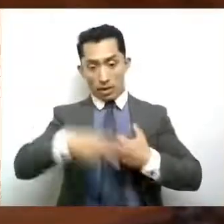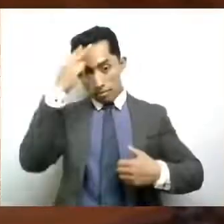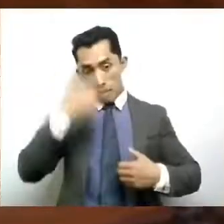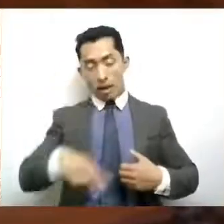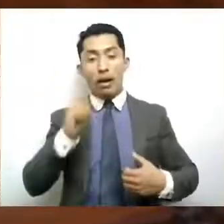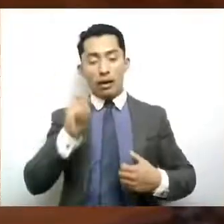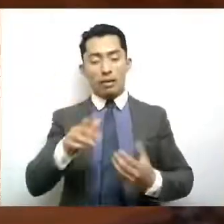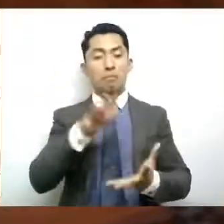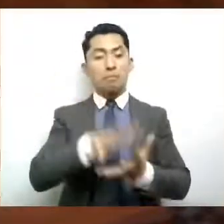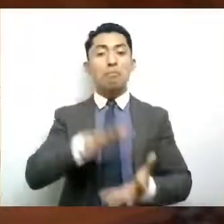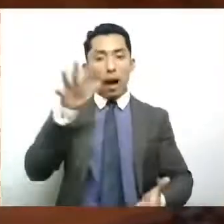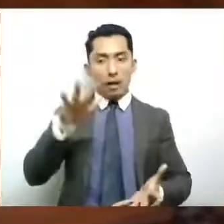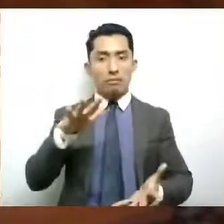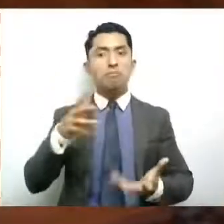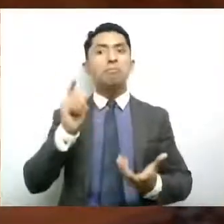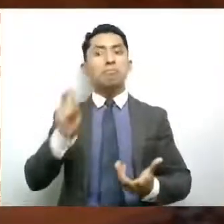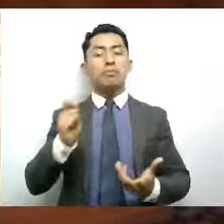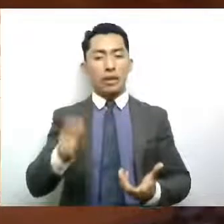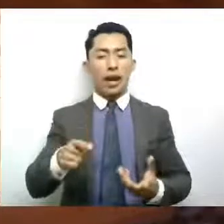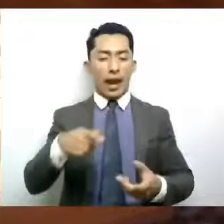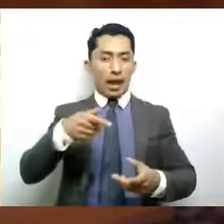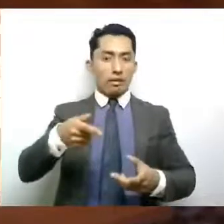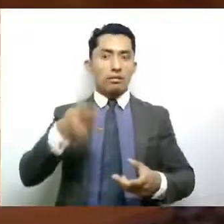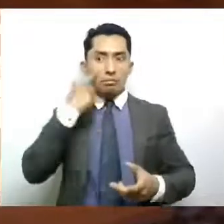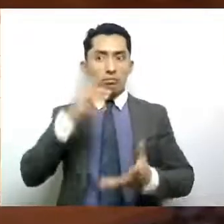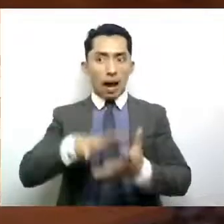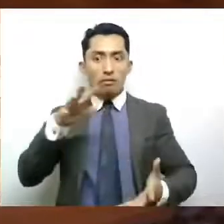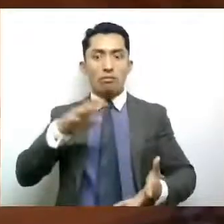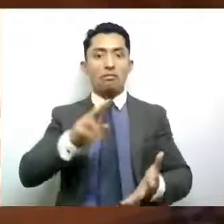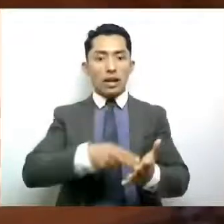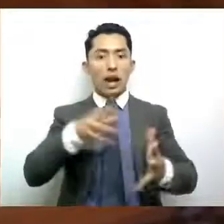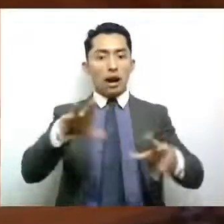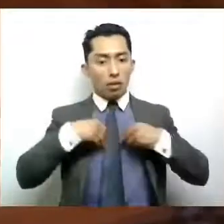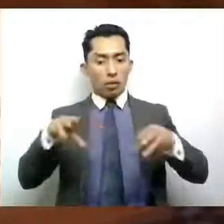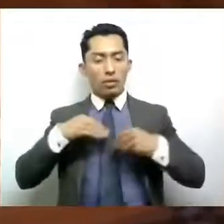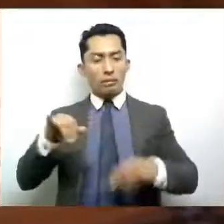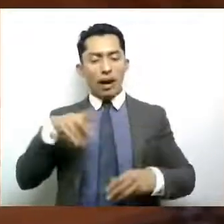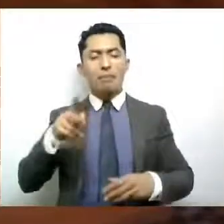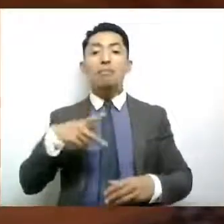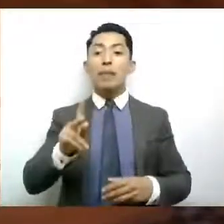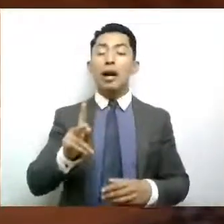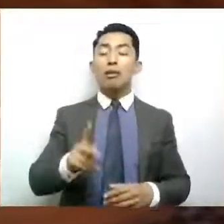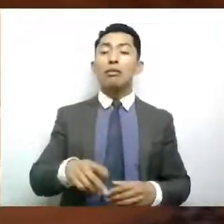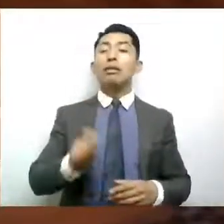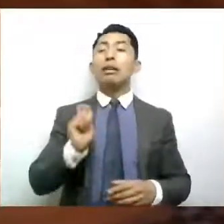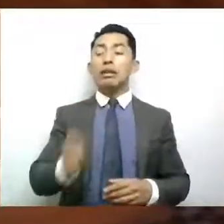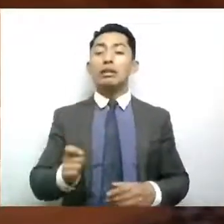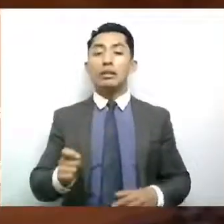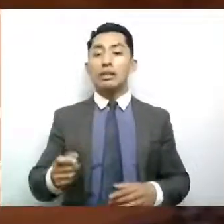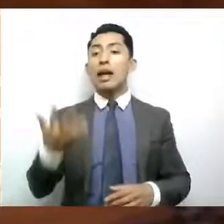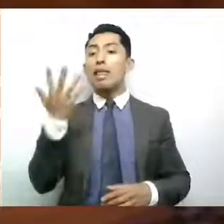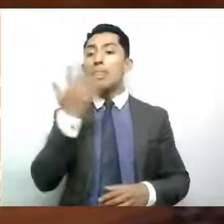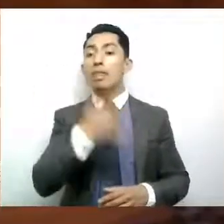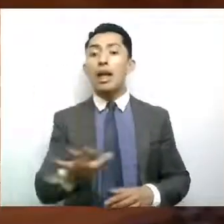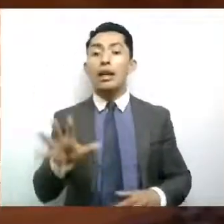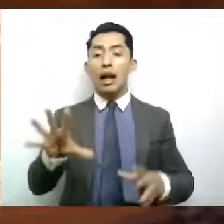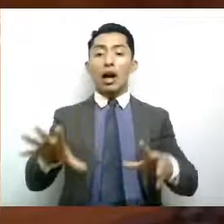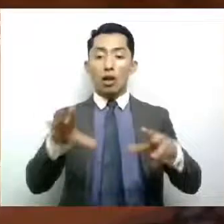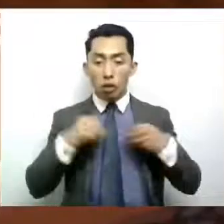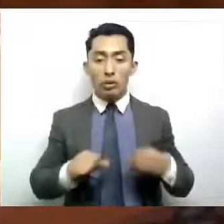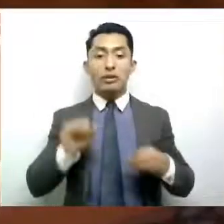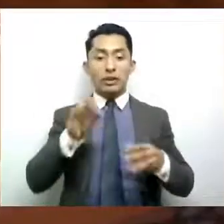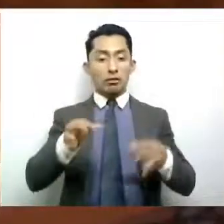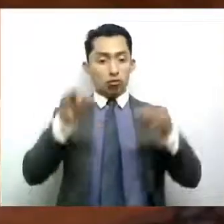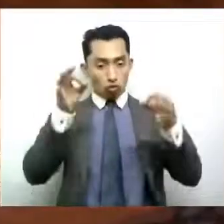mayores resultados en esta área. Sin embargo, sólo se concretaron alrededor de 10 adopciones de